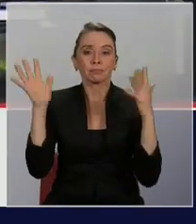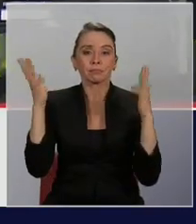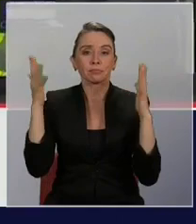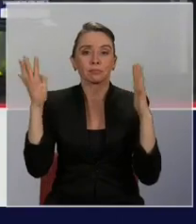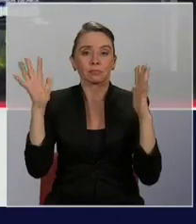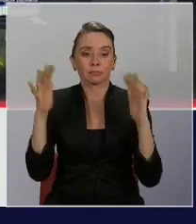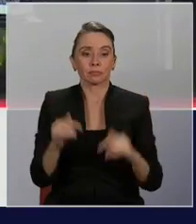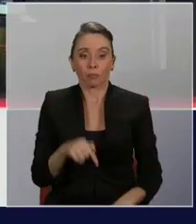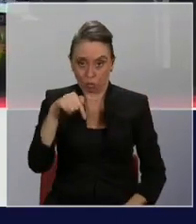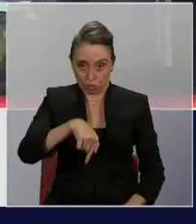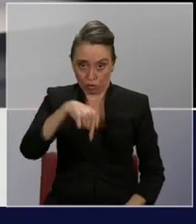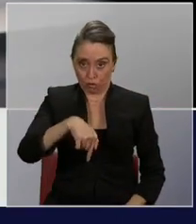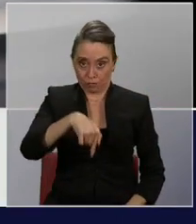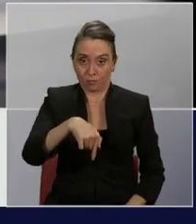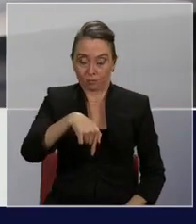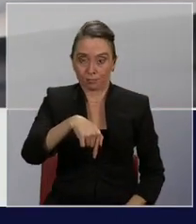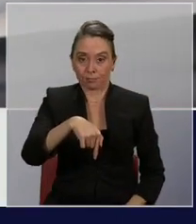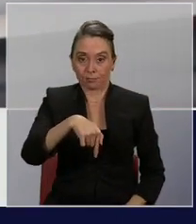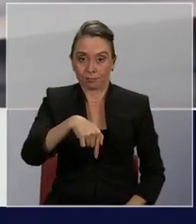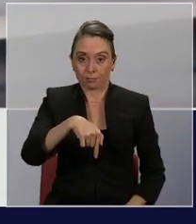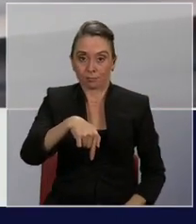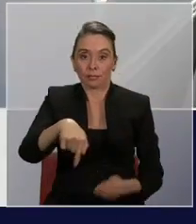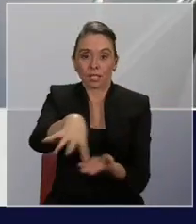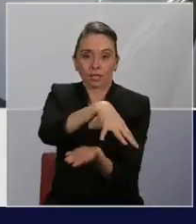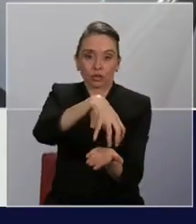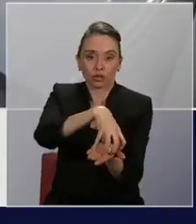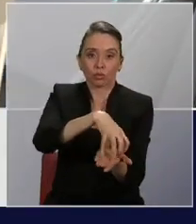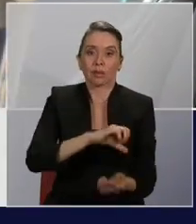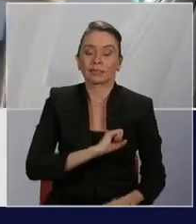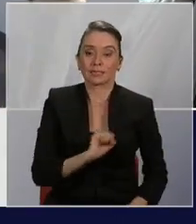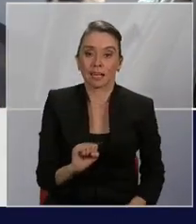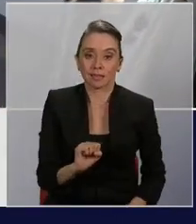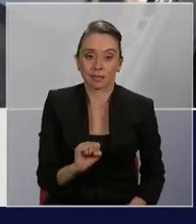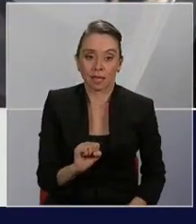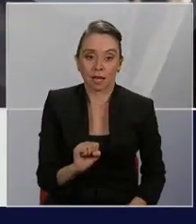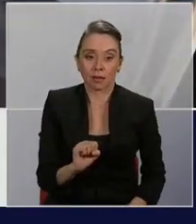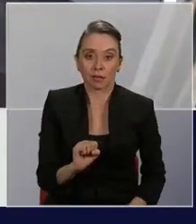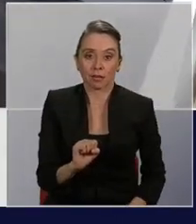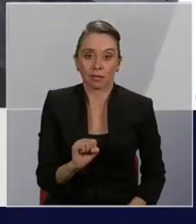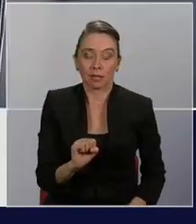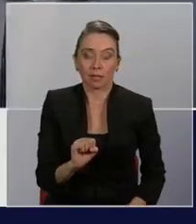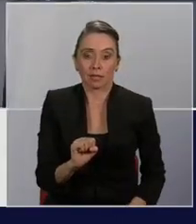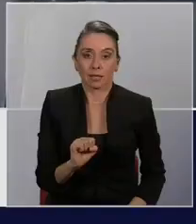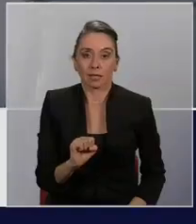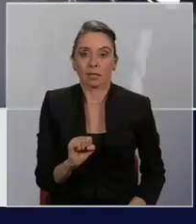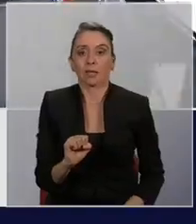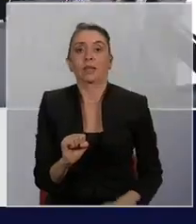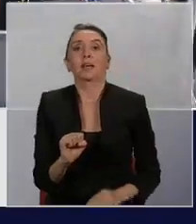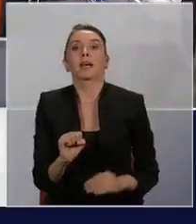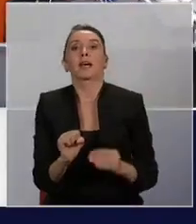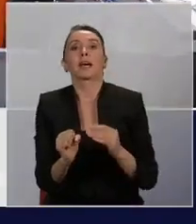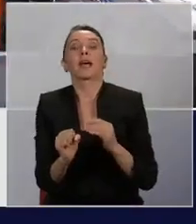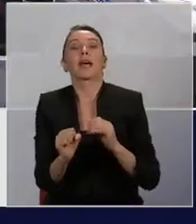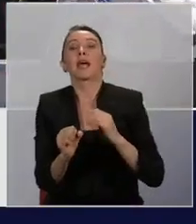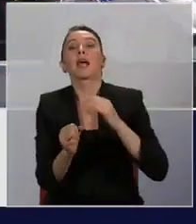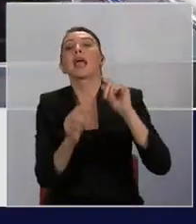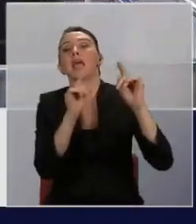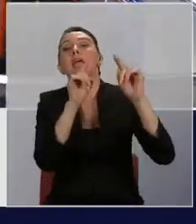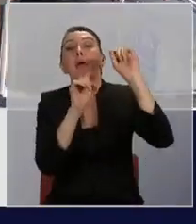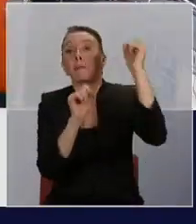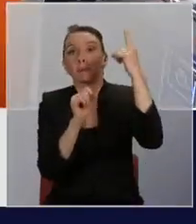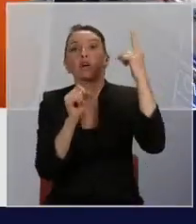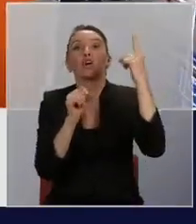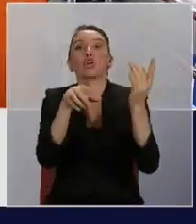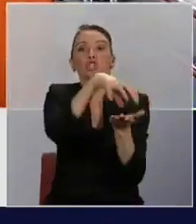Hoy día, la ciudad de Santiago, dejando fuera las ciudades chinas, es la ciudad del mundo